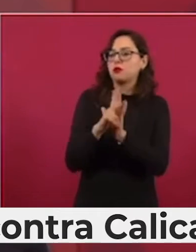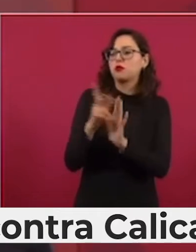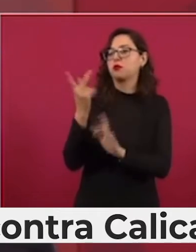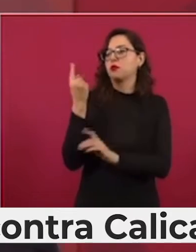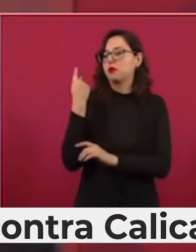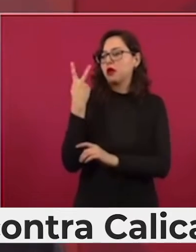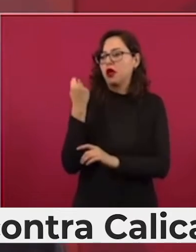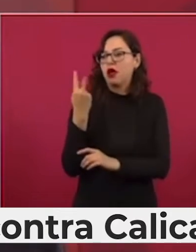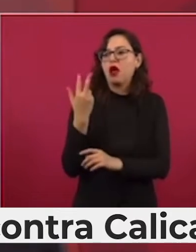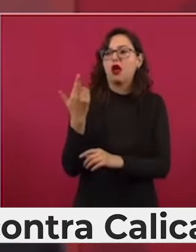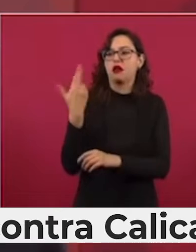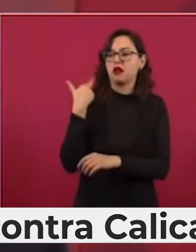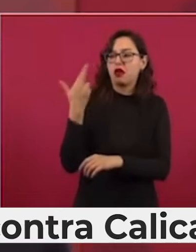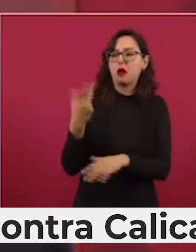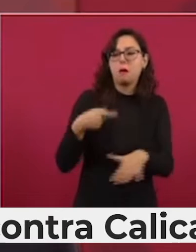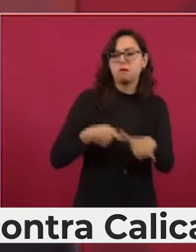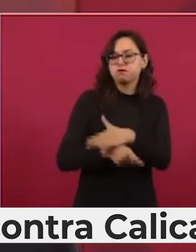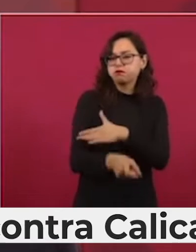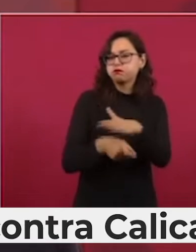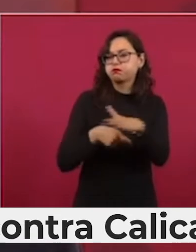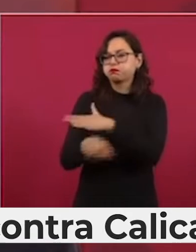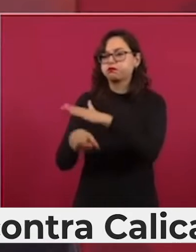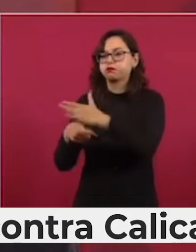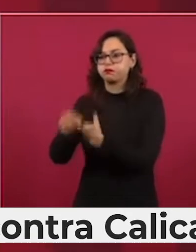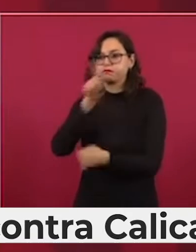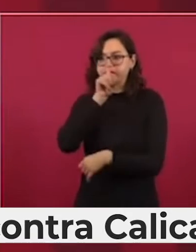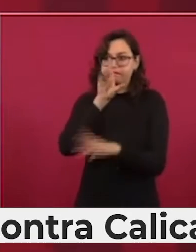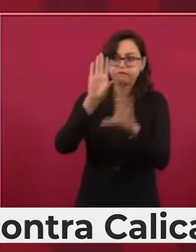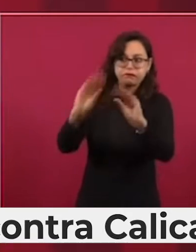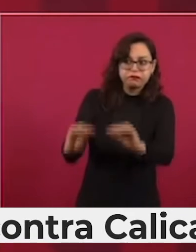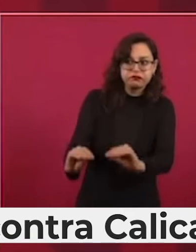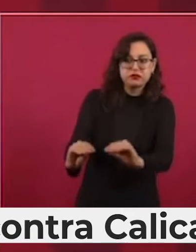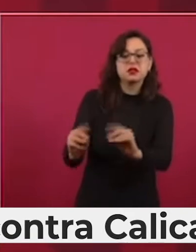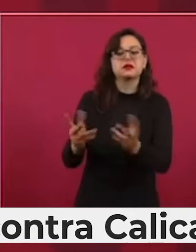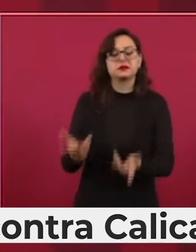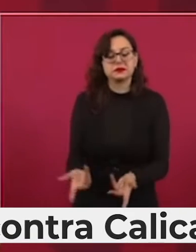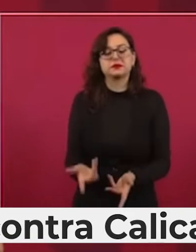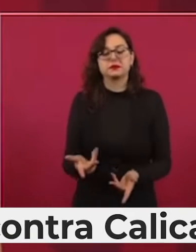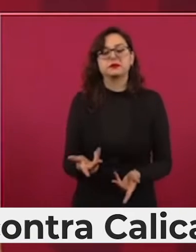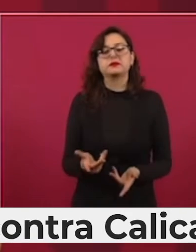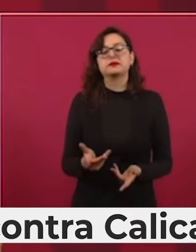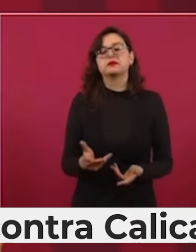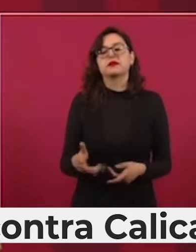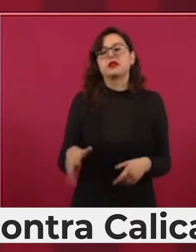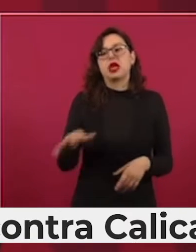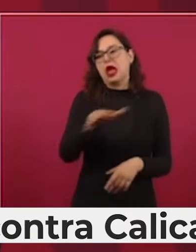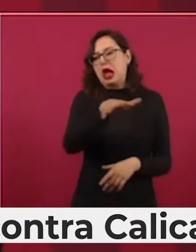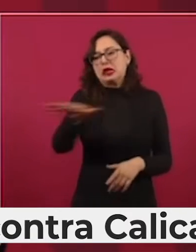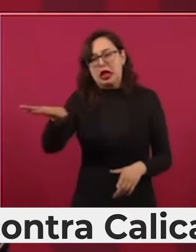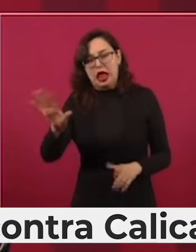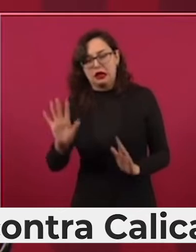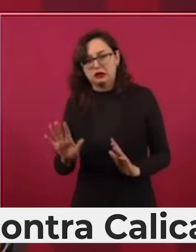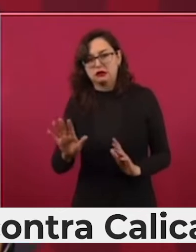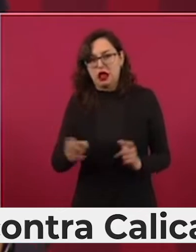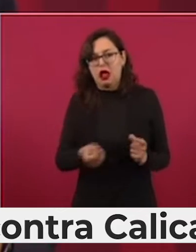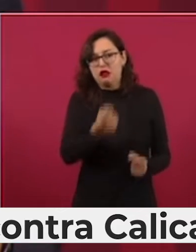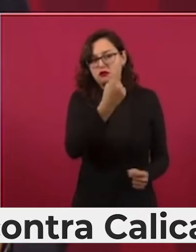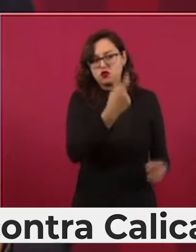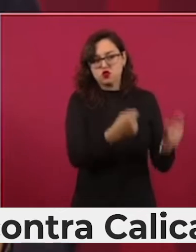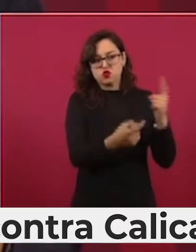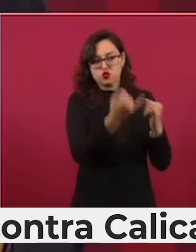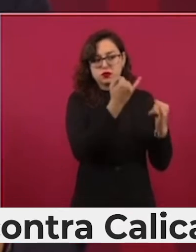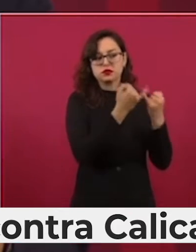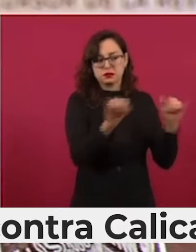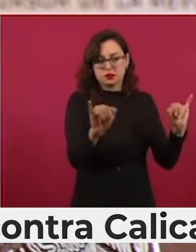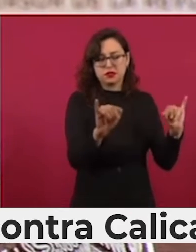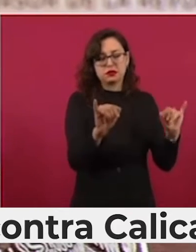no en general, porque siempre ha habido prensa independiente y